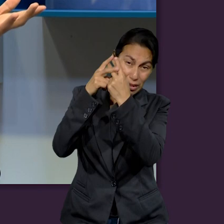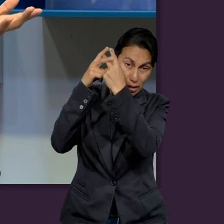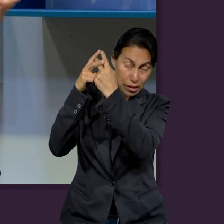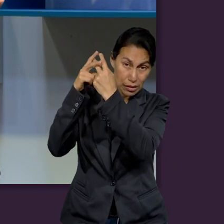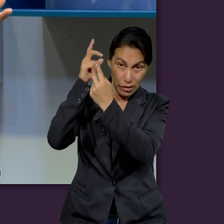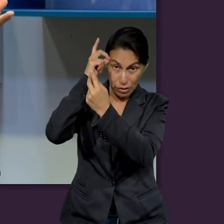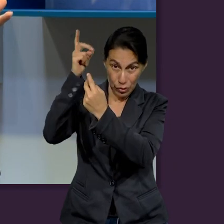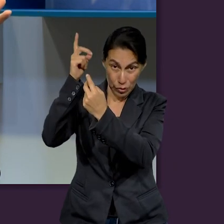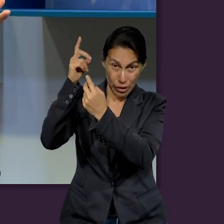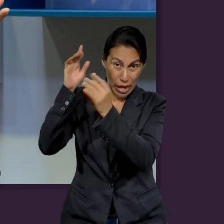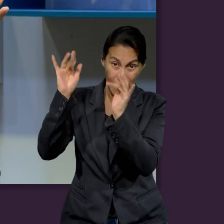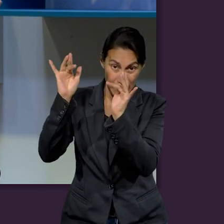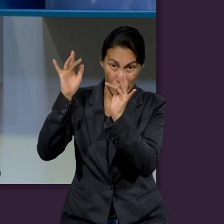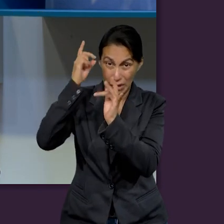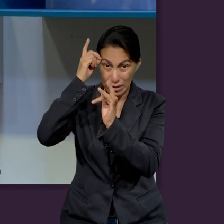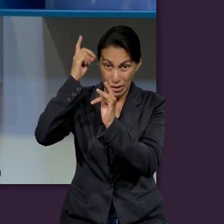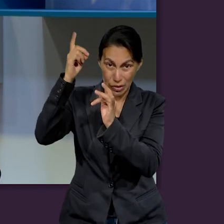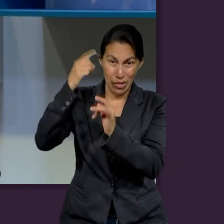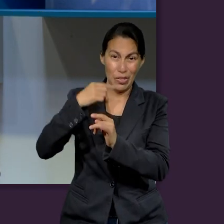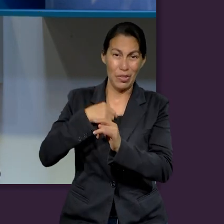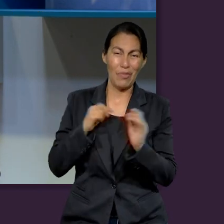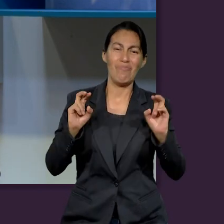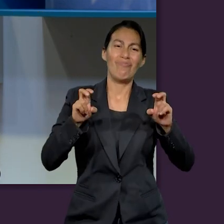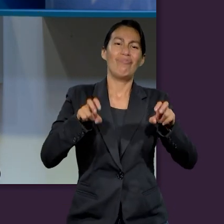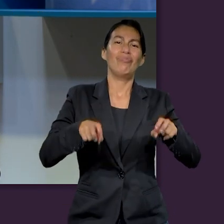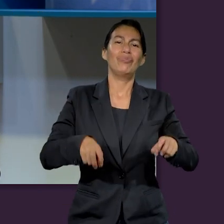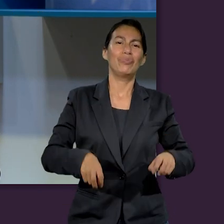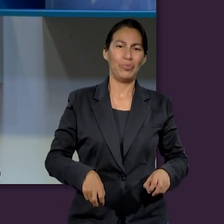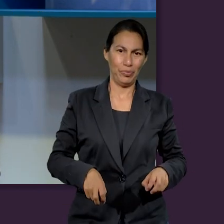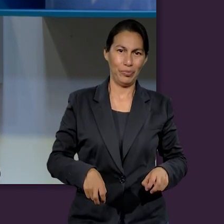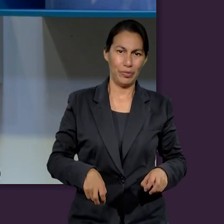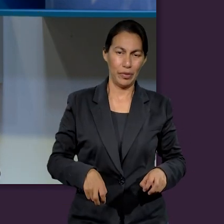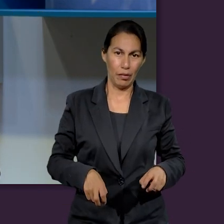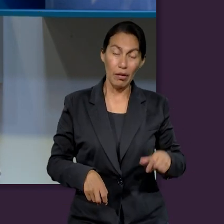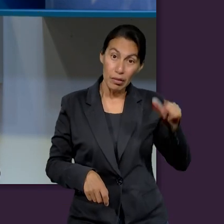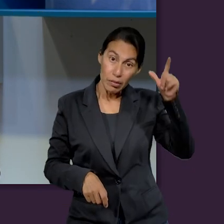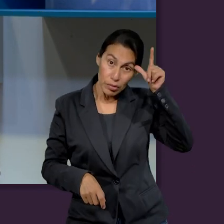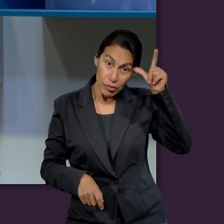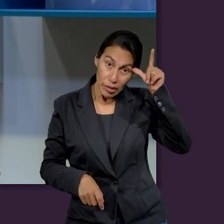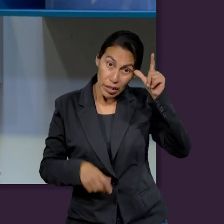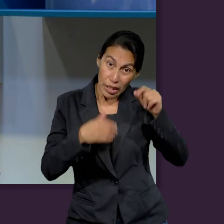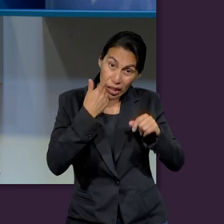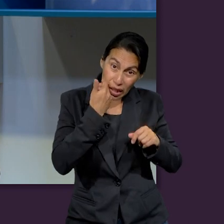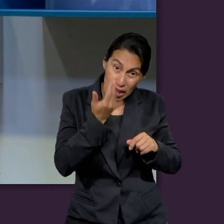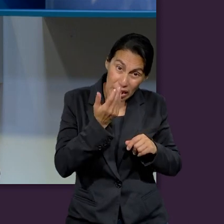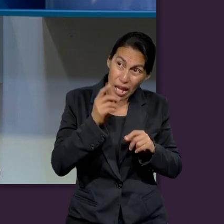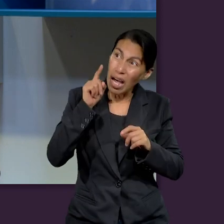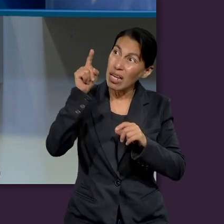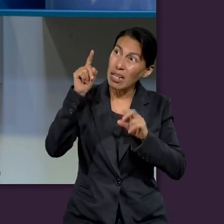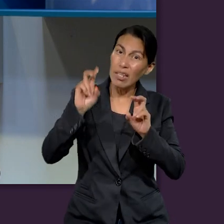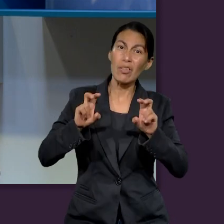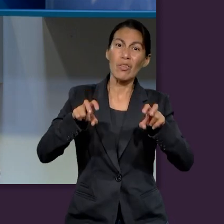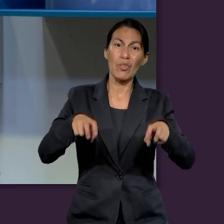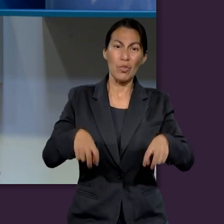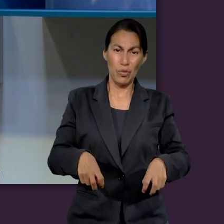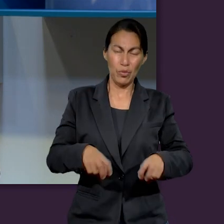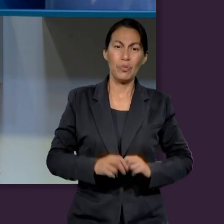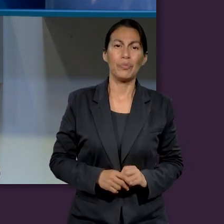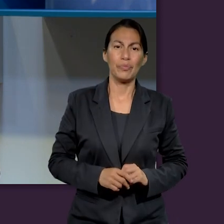de Dios, es decir, junto a los ángeles de Dios, levantaré mi trono. O sea, que él quería un trono.